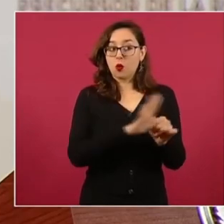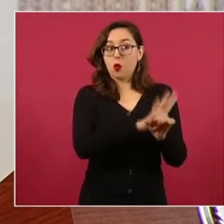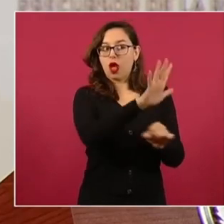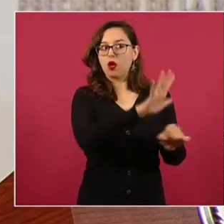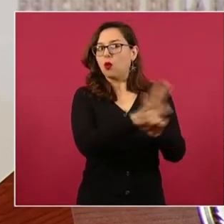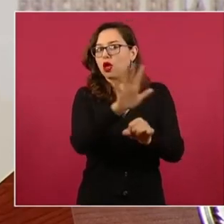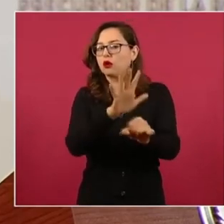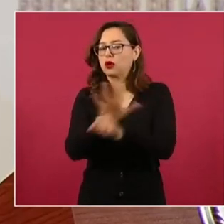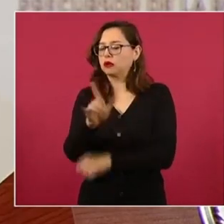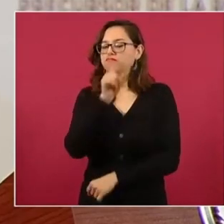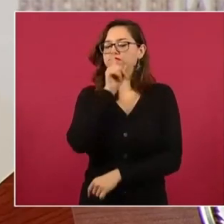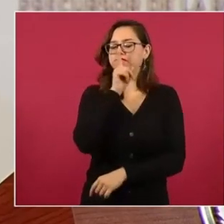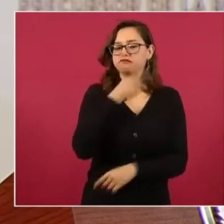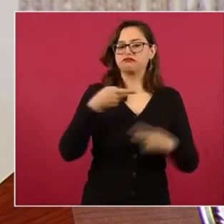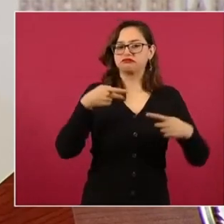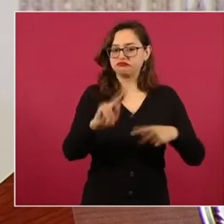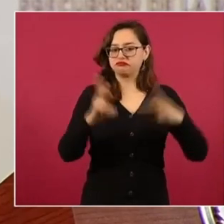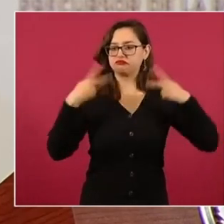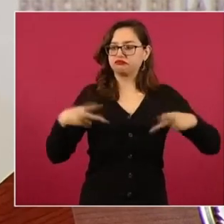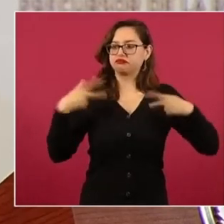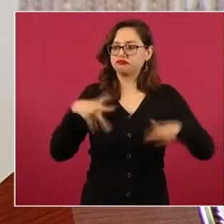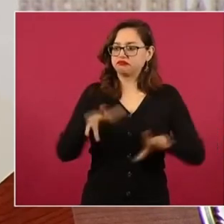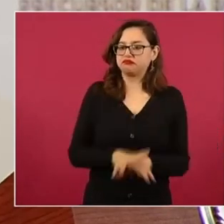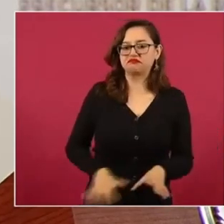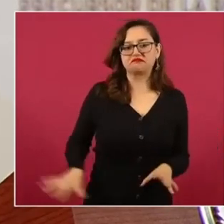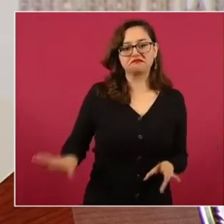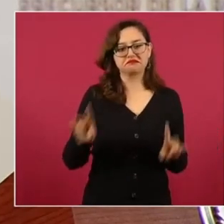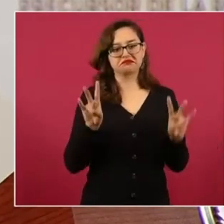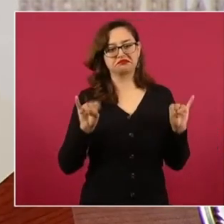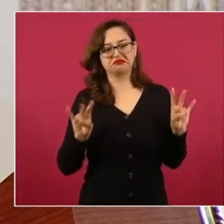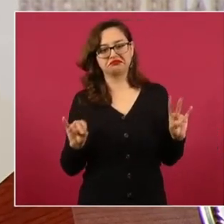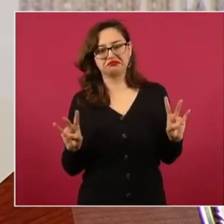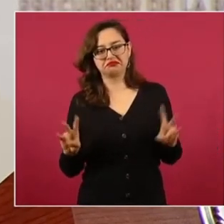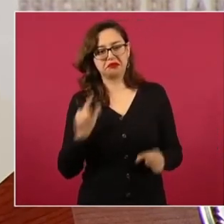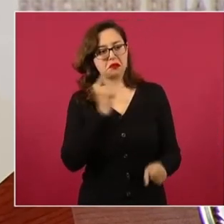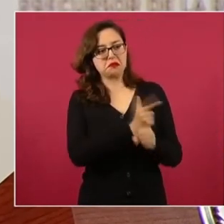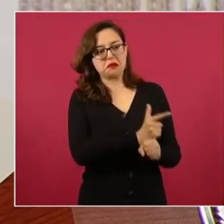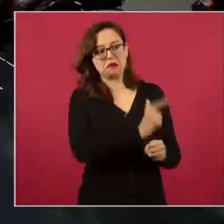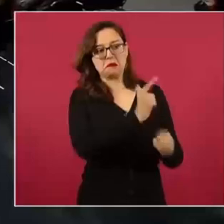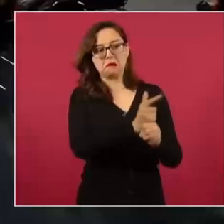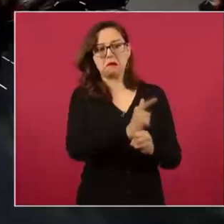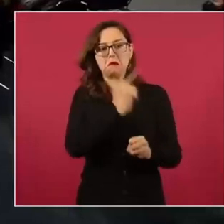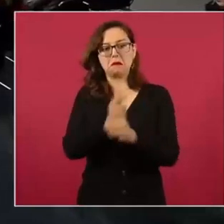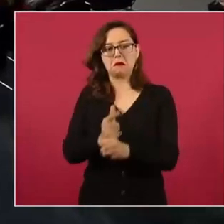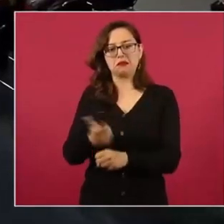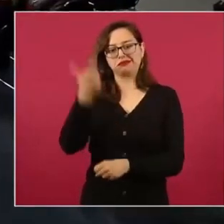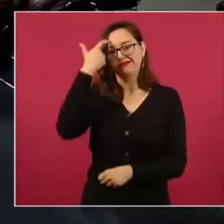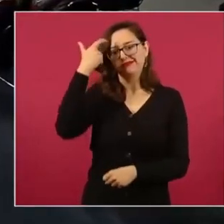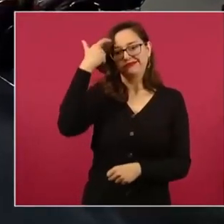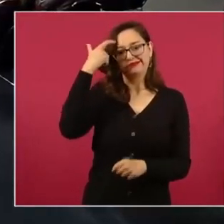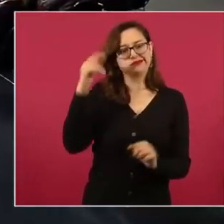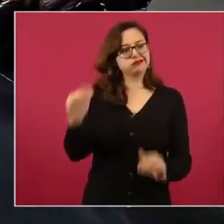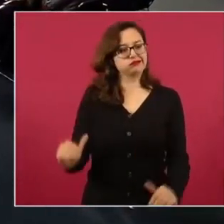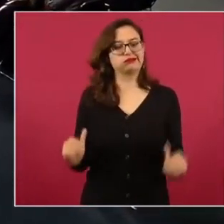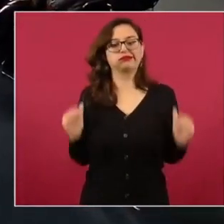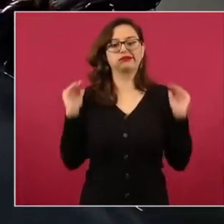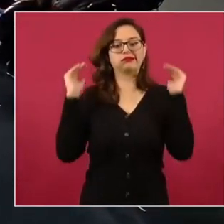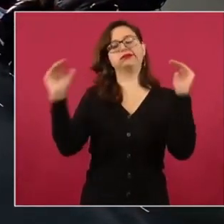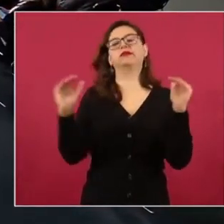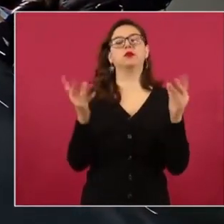pero la gente está muy consciente, mucho, muy consciente.